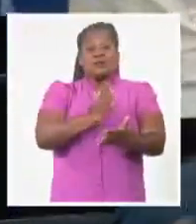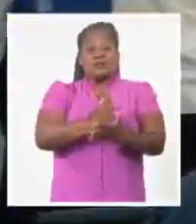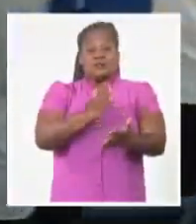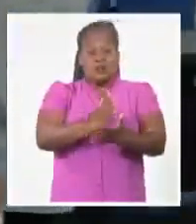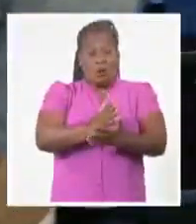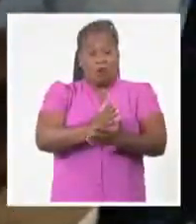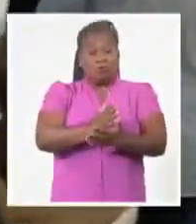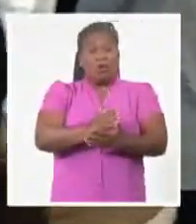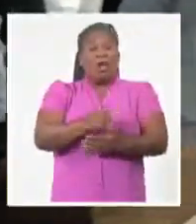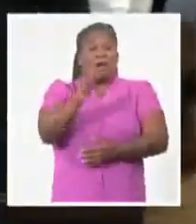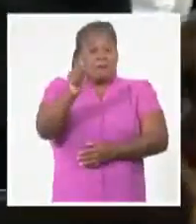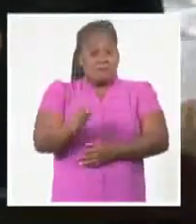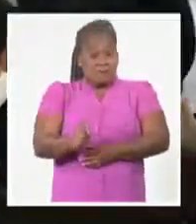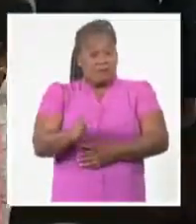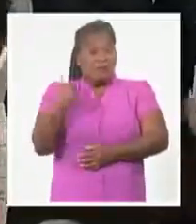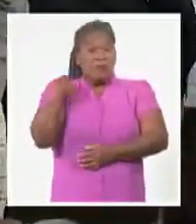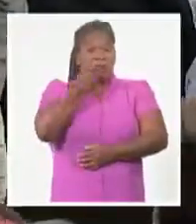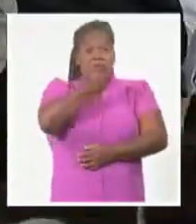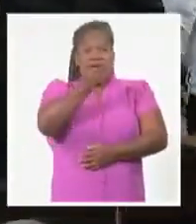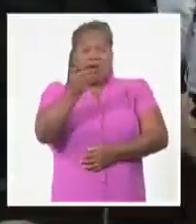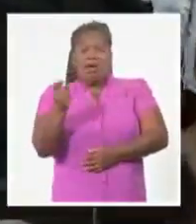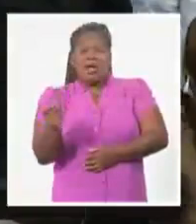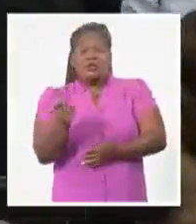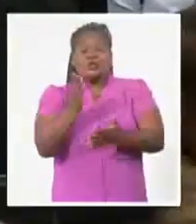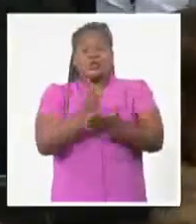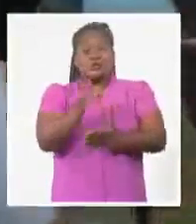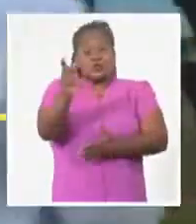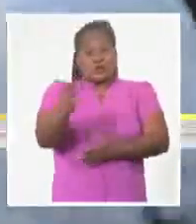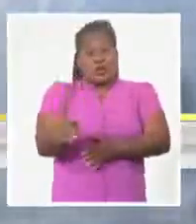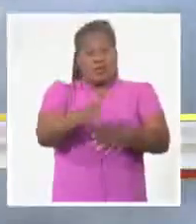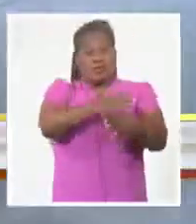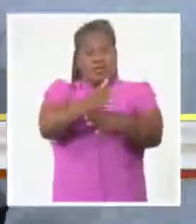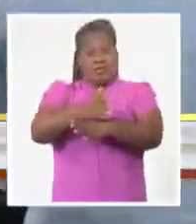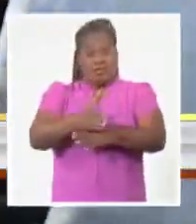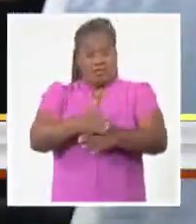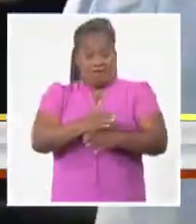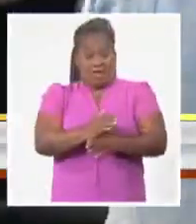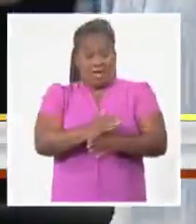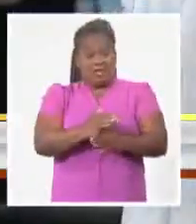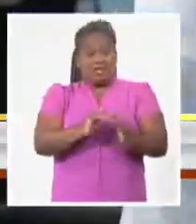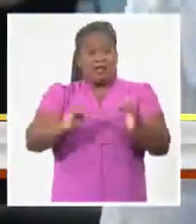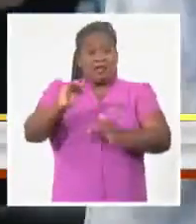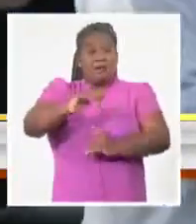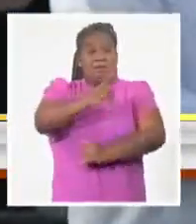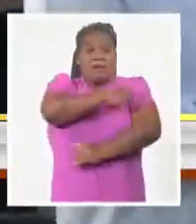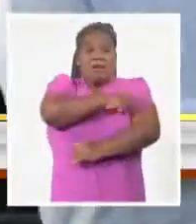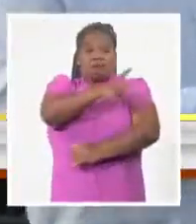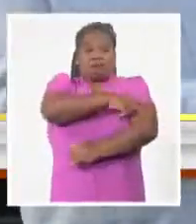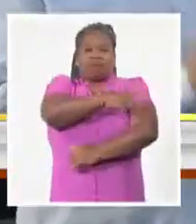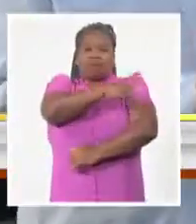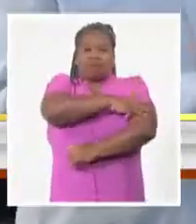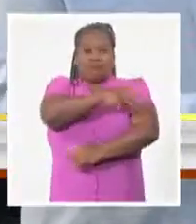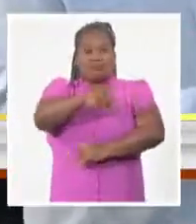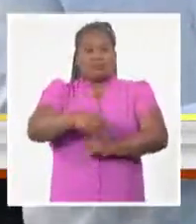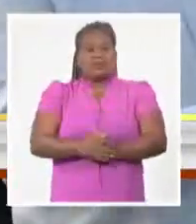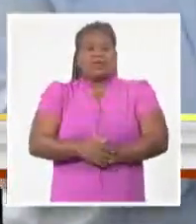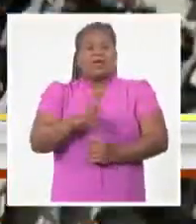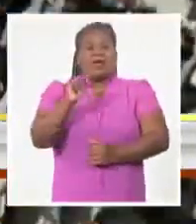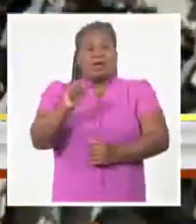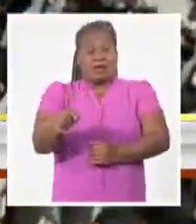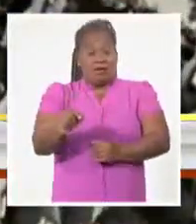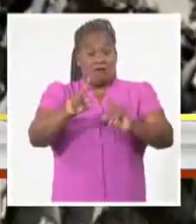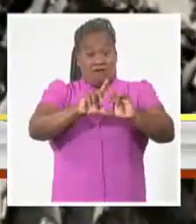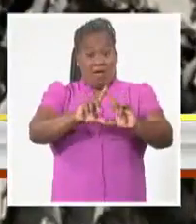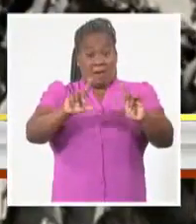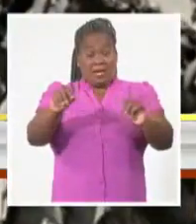alfabetizadores, maestros y alumnos de los diferentes niveles de la enseñanza. Un fragmento del